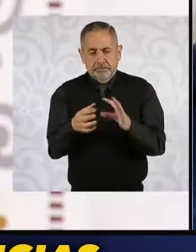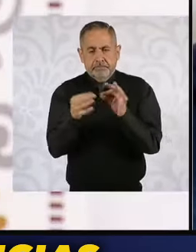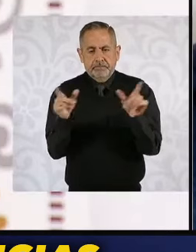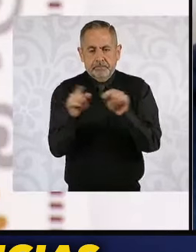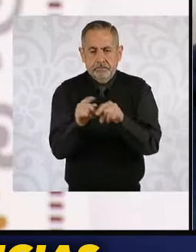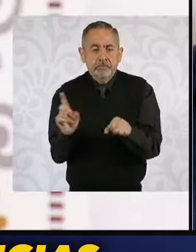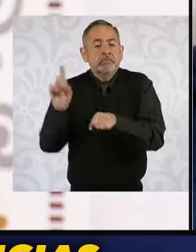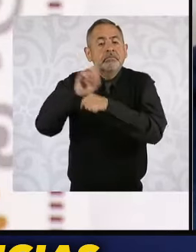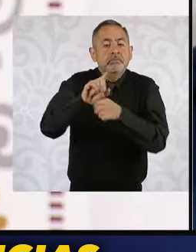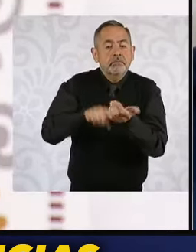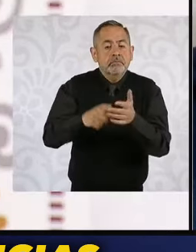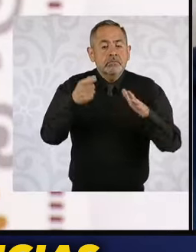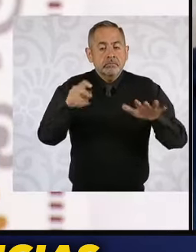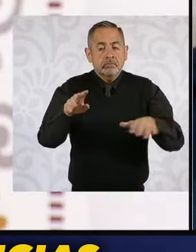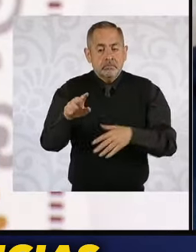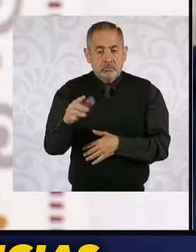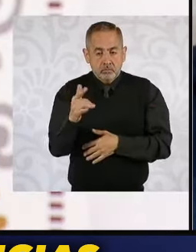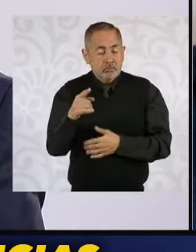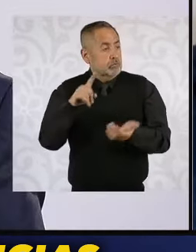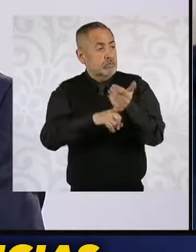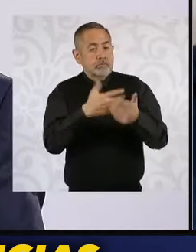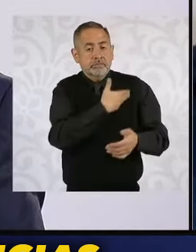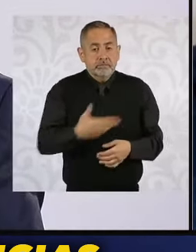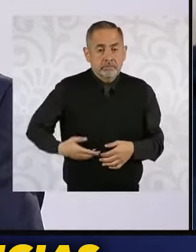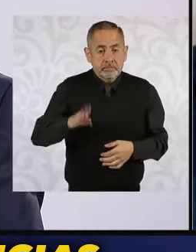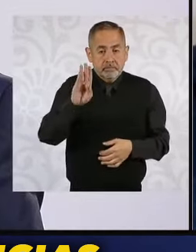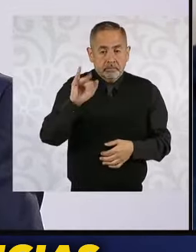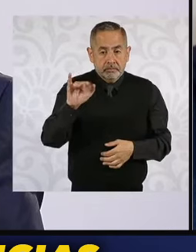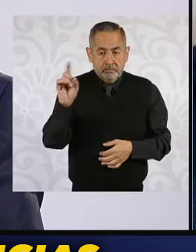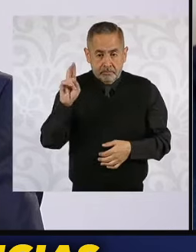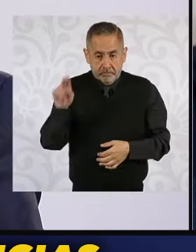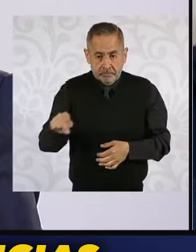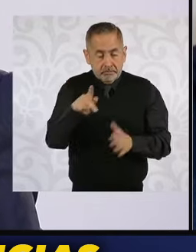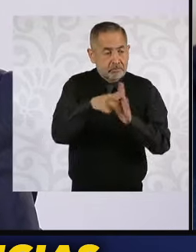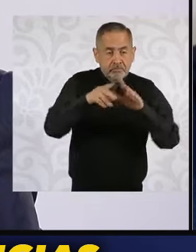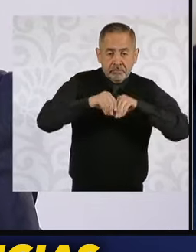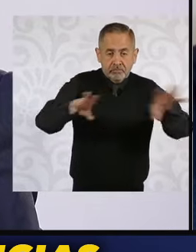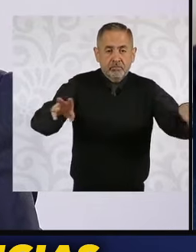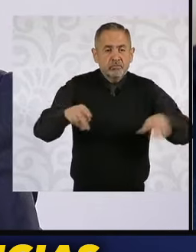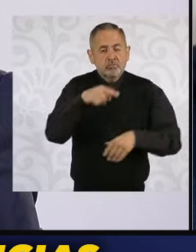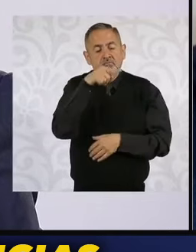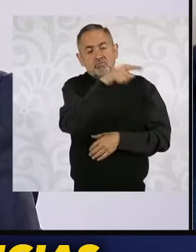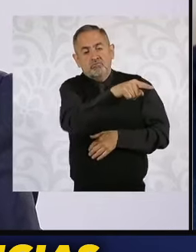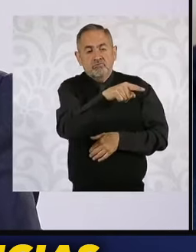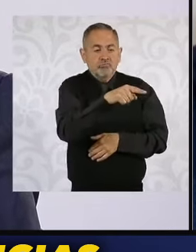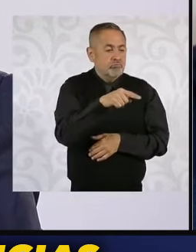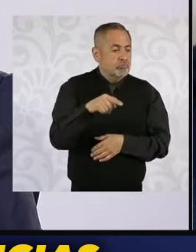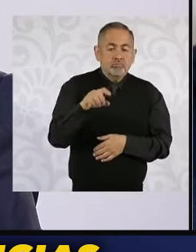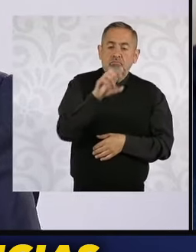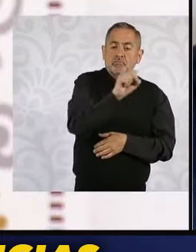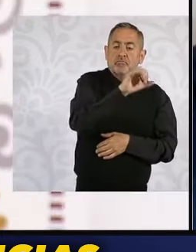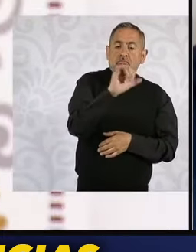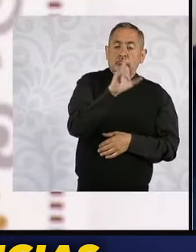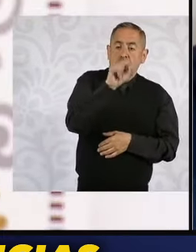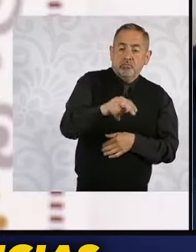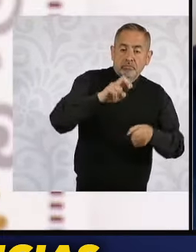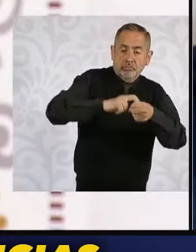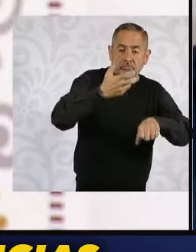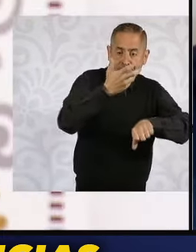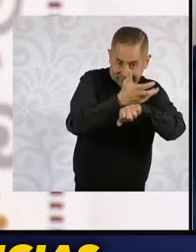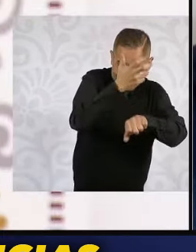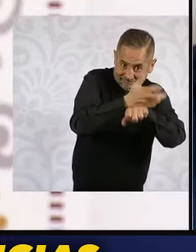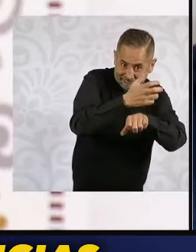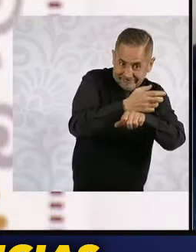El día 29 de julio el presidente Biden sacó un artículo en el Washington Post diciendo la Suprema Corte de Estados Unidos tiene una crisis ética,